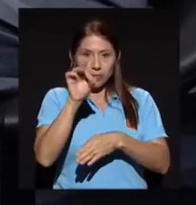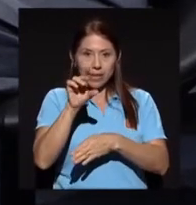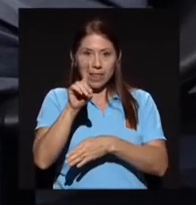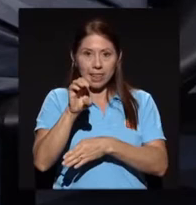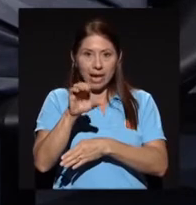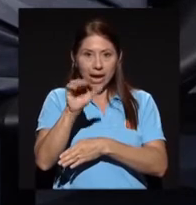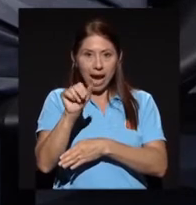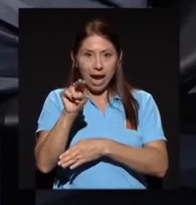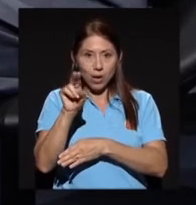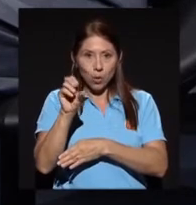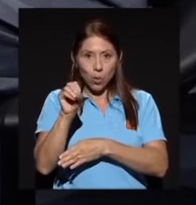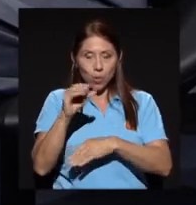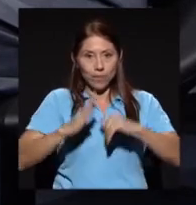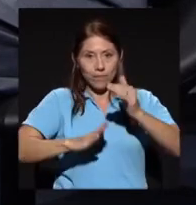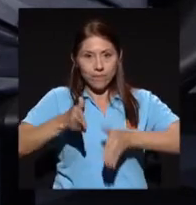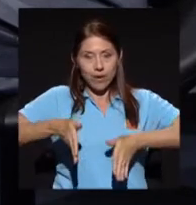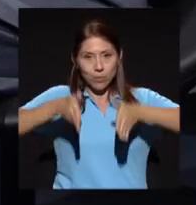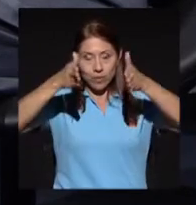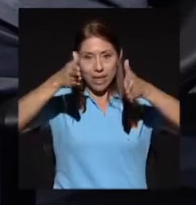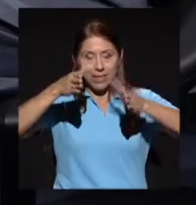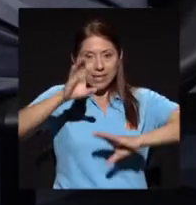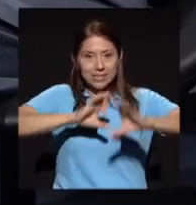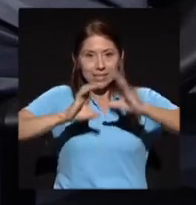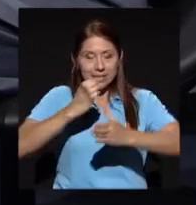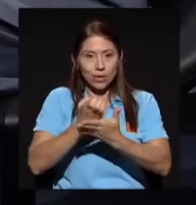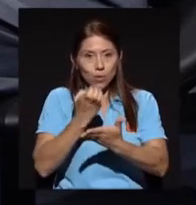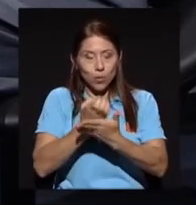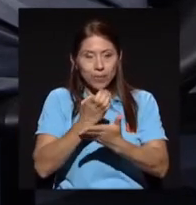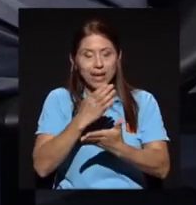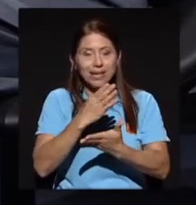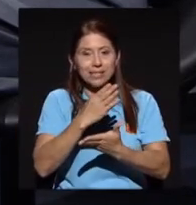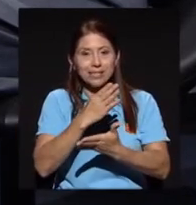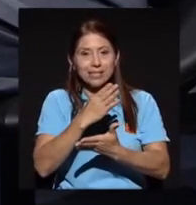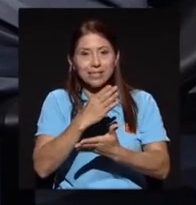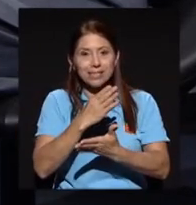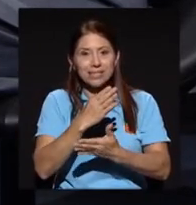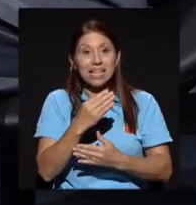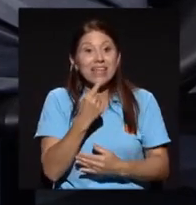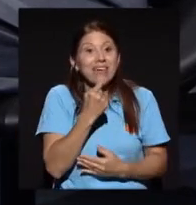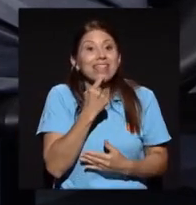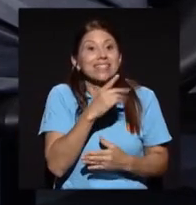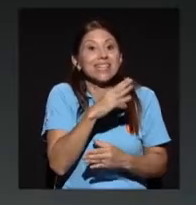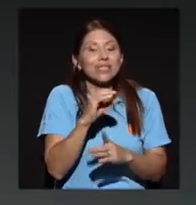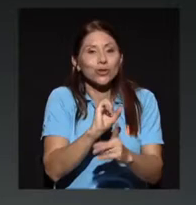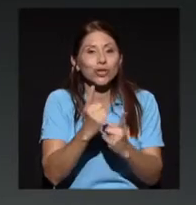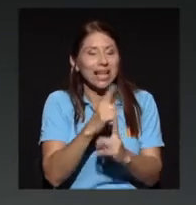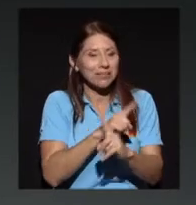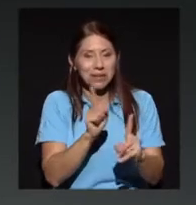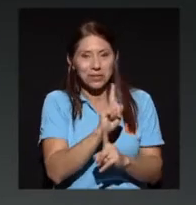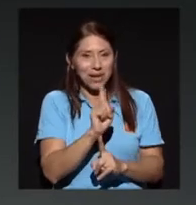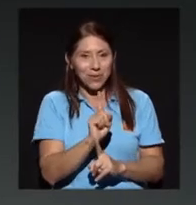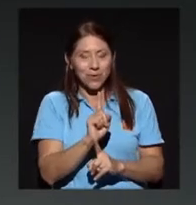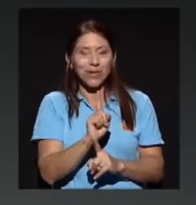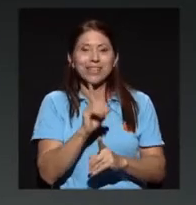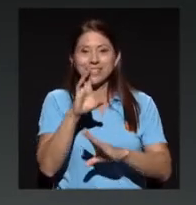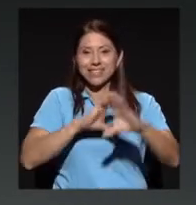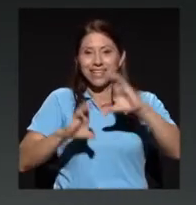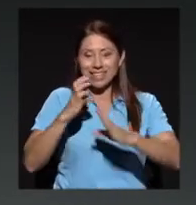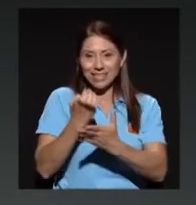Facultad de Ciencias Económicas, iba a decir y sociales, pero ya no, de esta